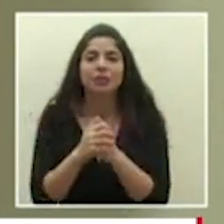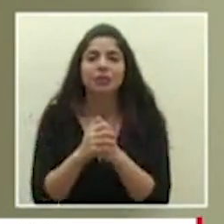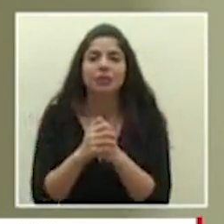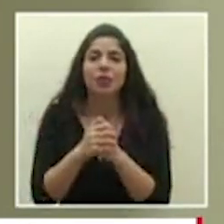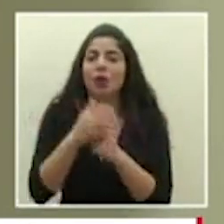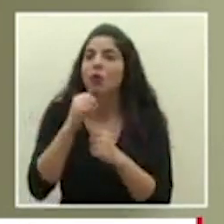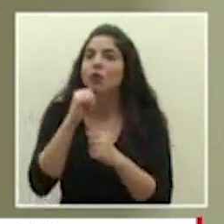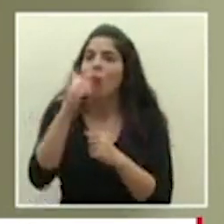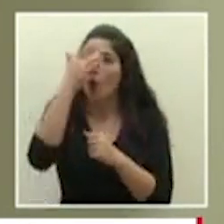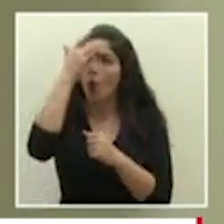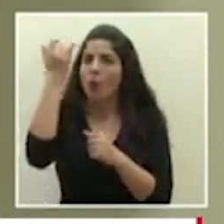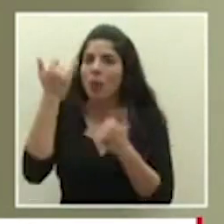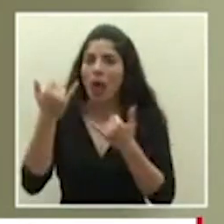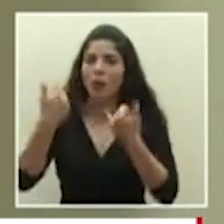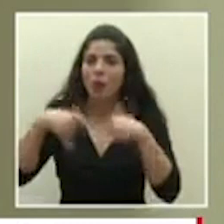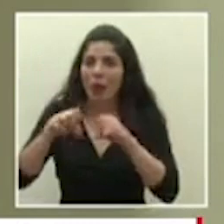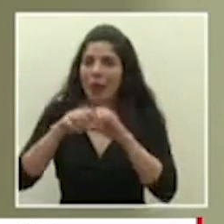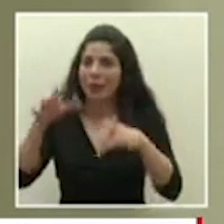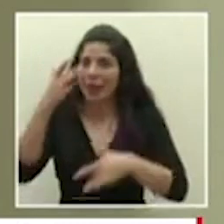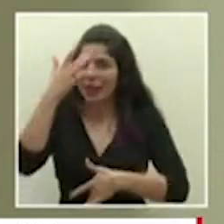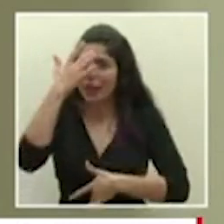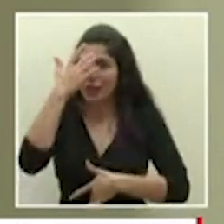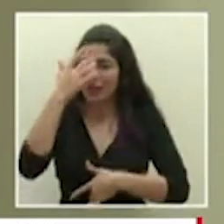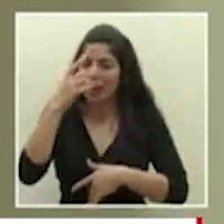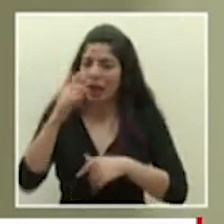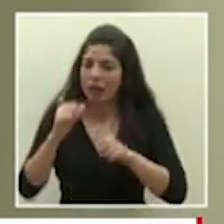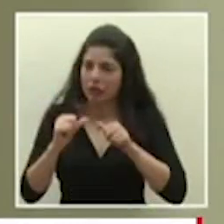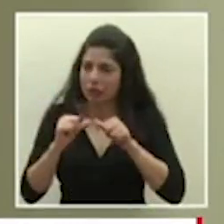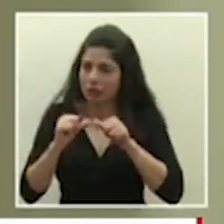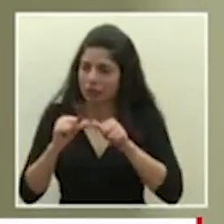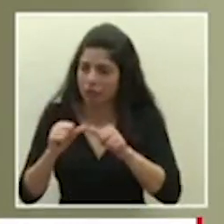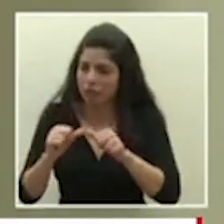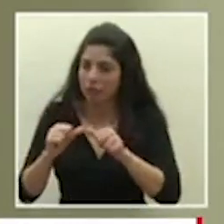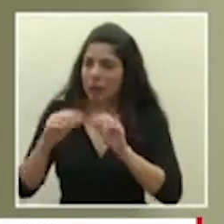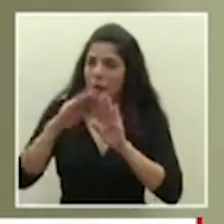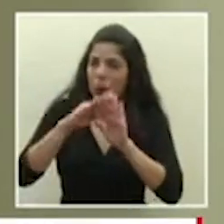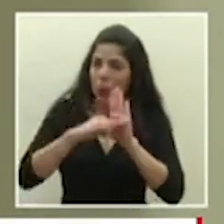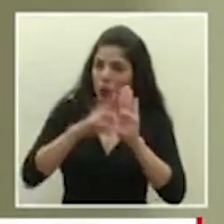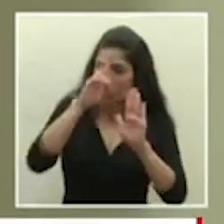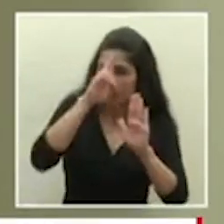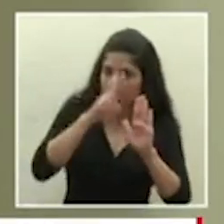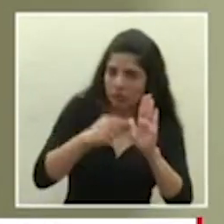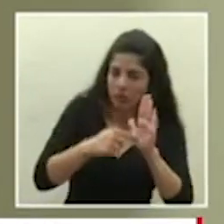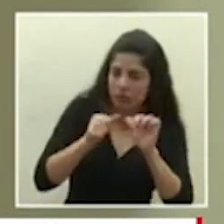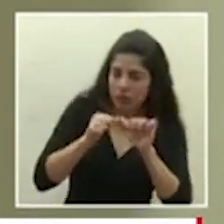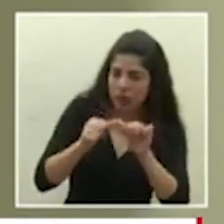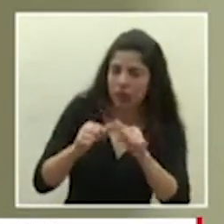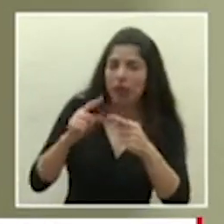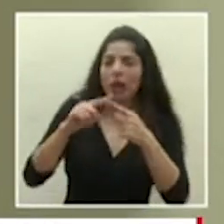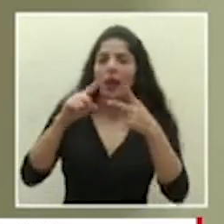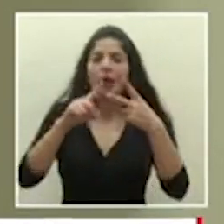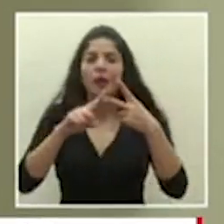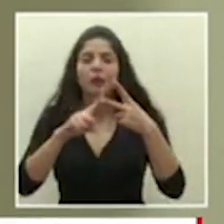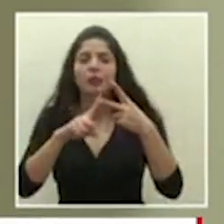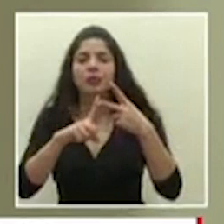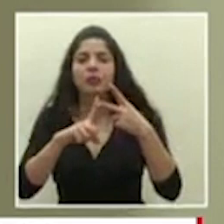olvidar que estamos en medio de una pandemia o sea que seamos constantes en aplicación de los protocolos que seamos constantes